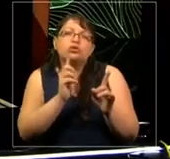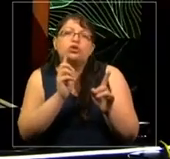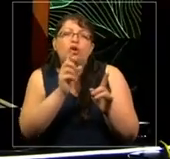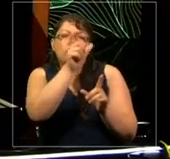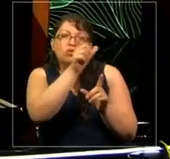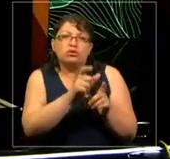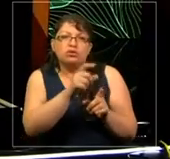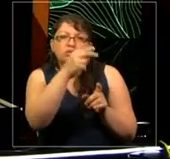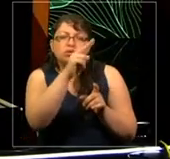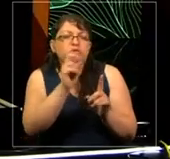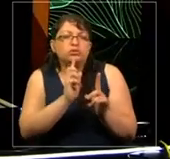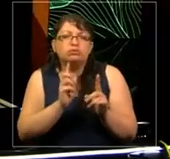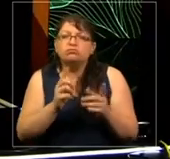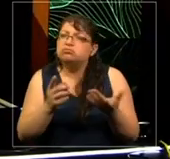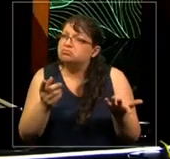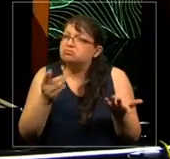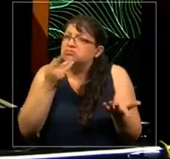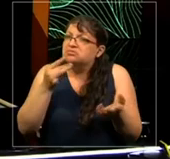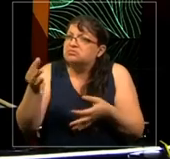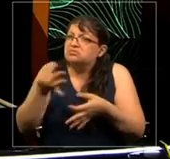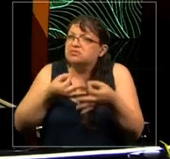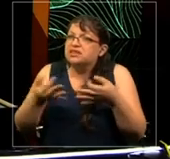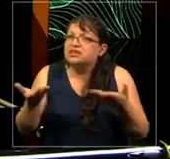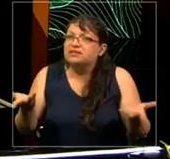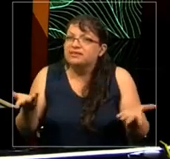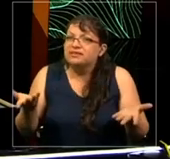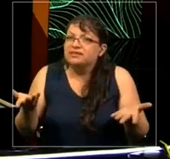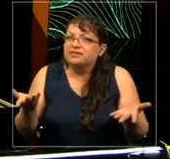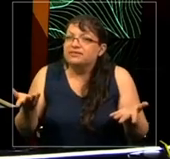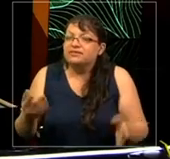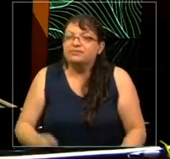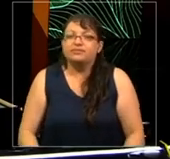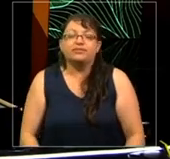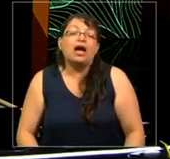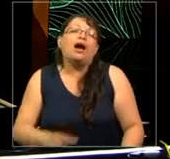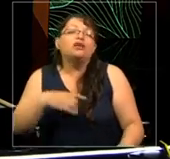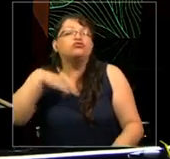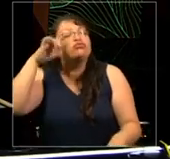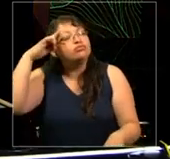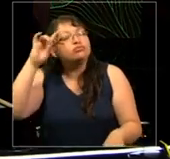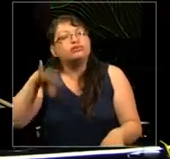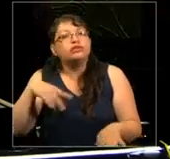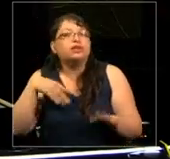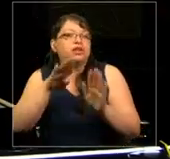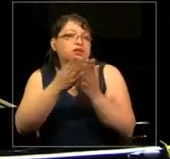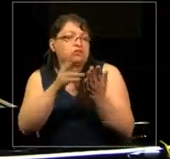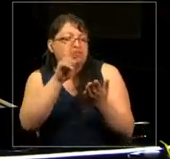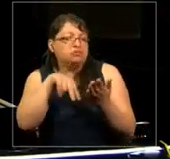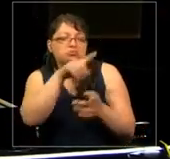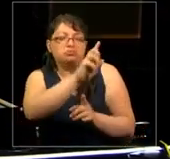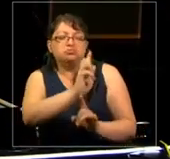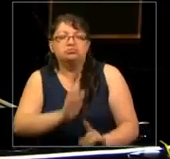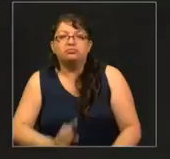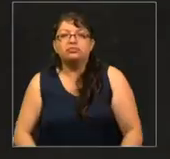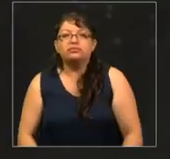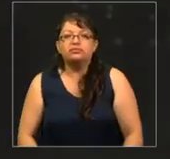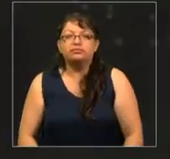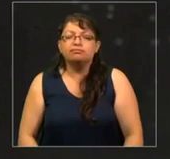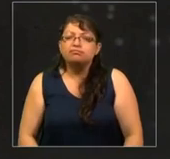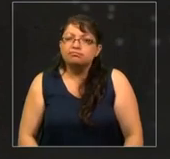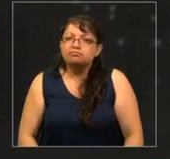ti? ¿Y por qué dices eso? Yo le pregunté. Ah, yo sé que yo no leería eso. Ah,